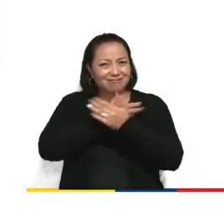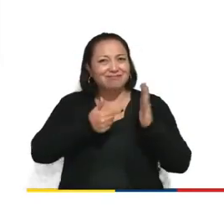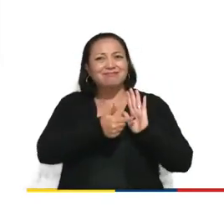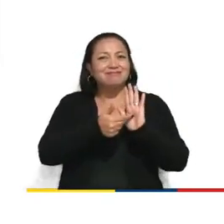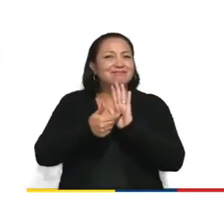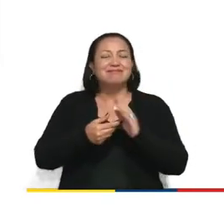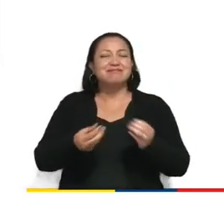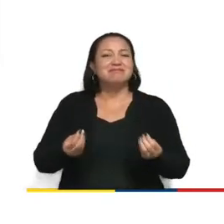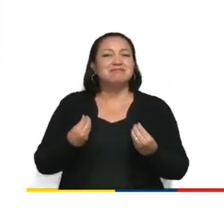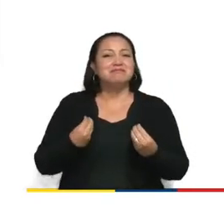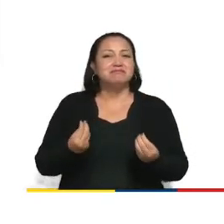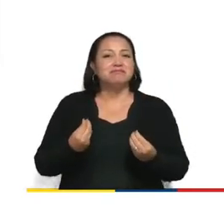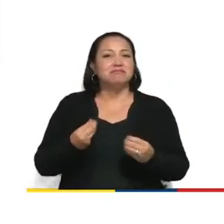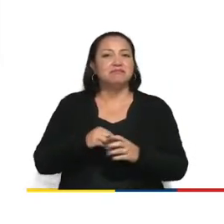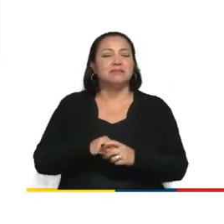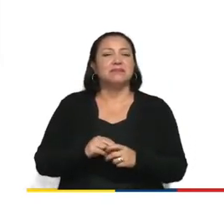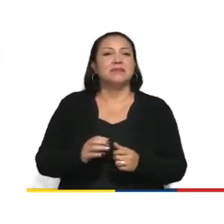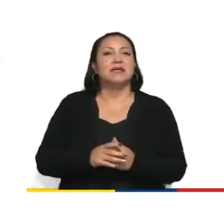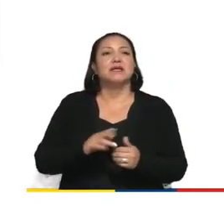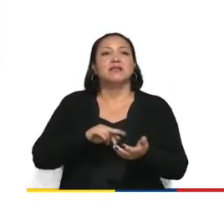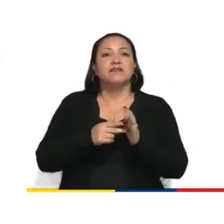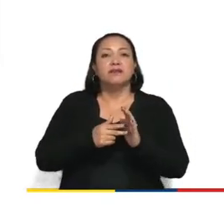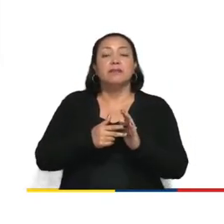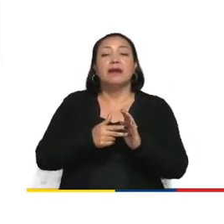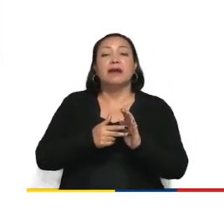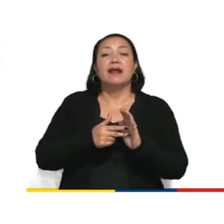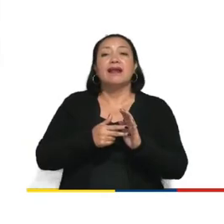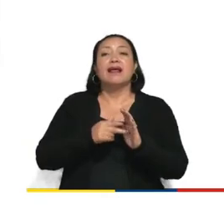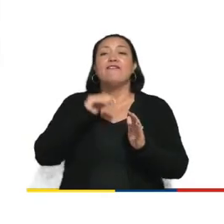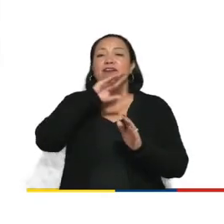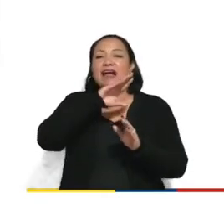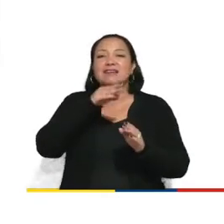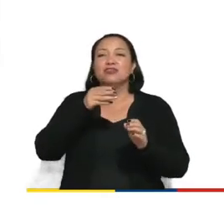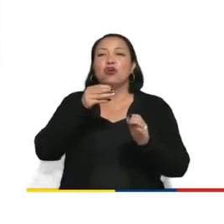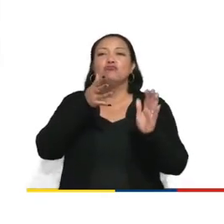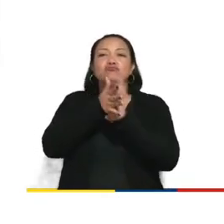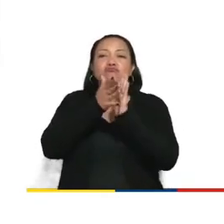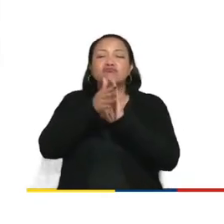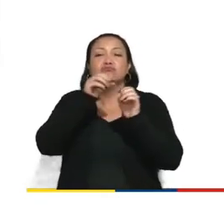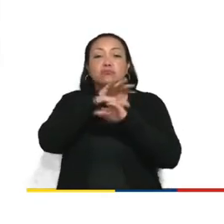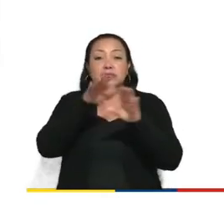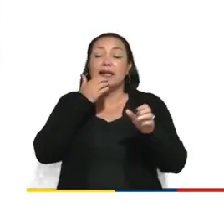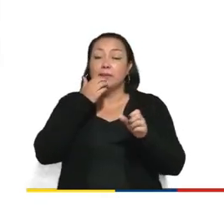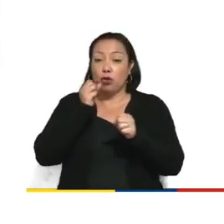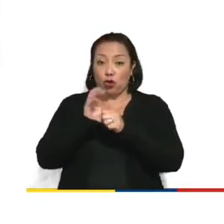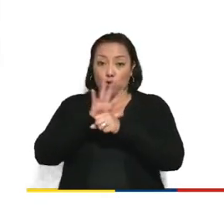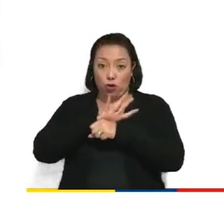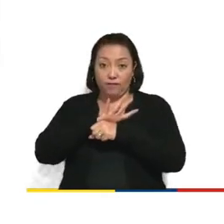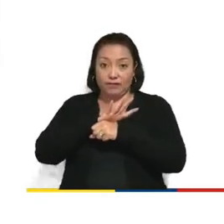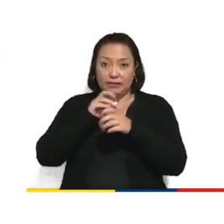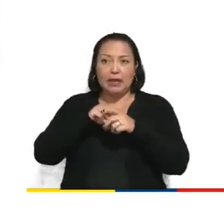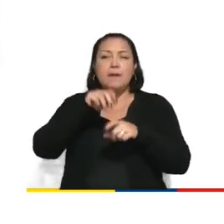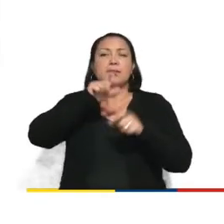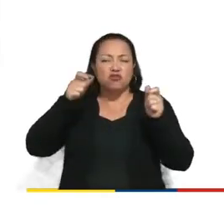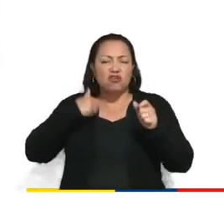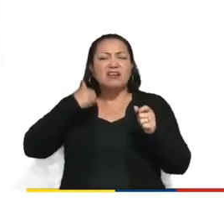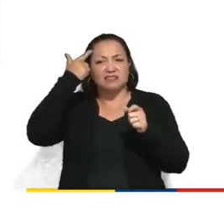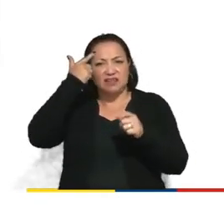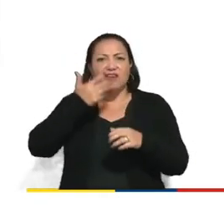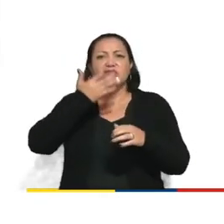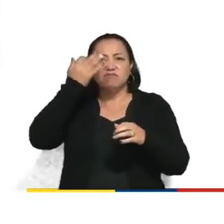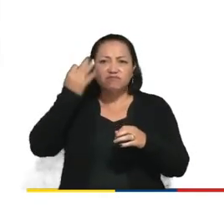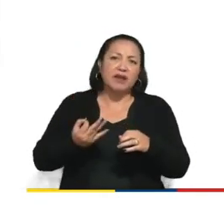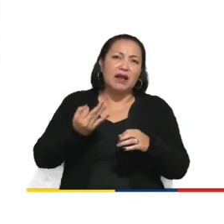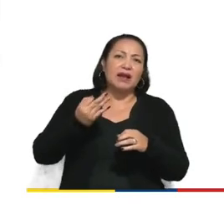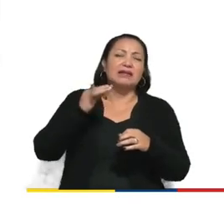presta para las noticias falsas. Por ejemplo, durante la pandemia del COVID, ¿cómo podía la gente saber que era realidad